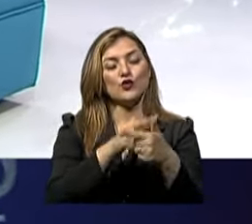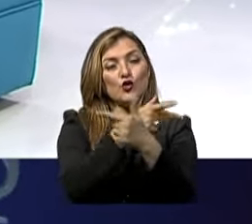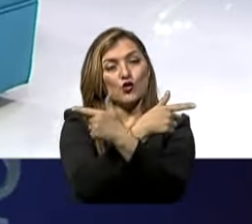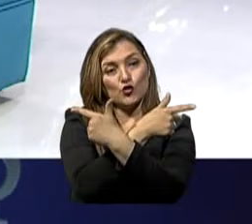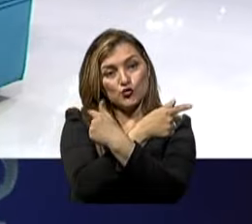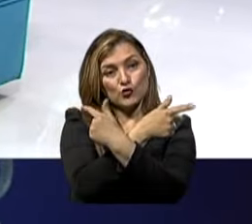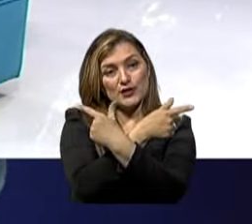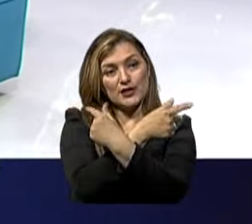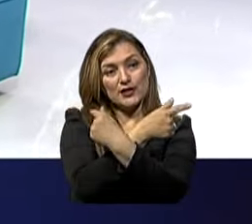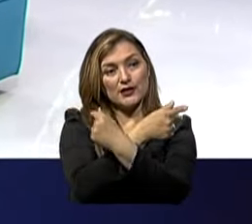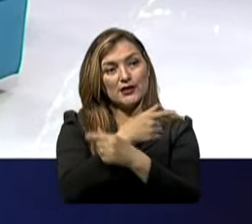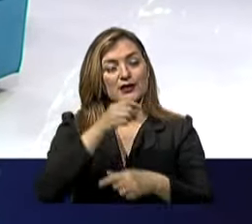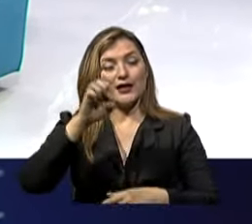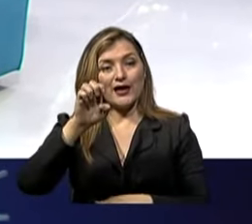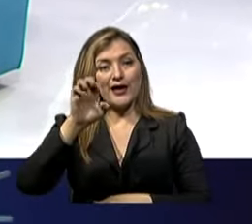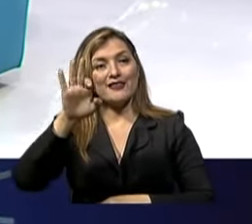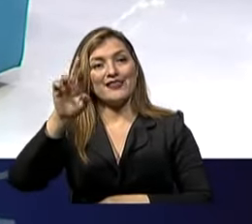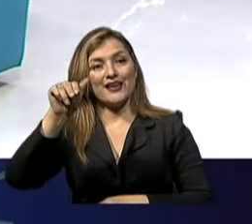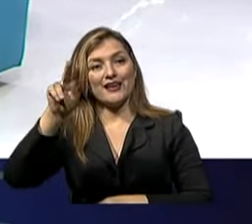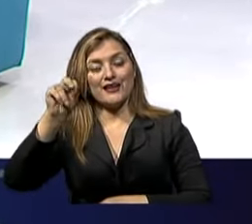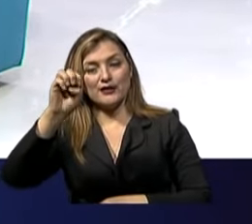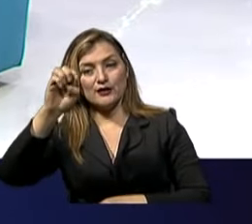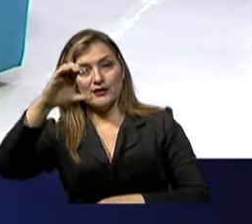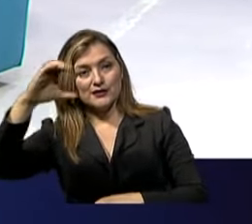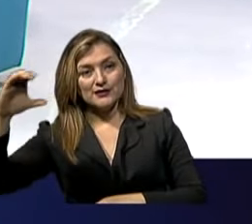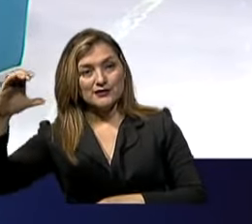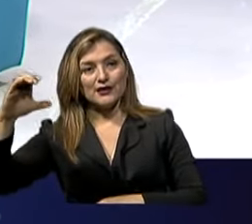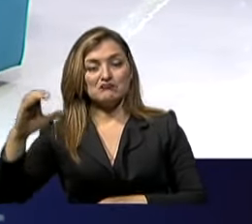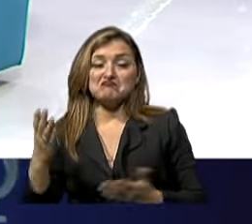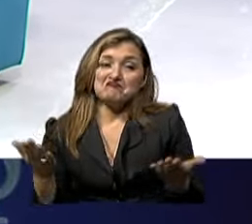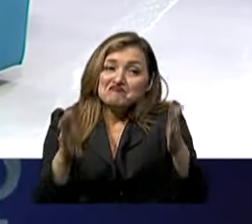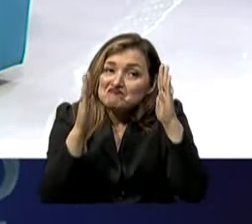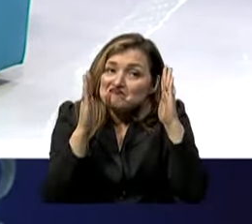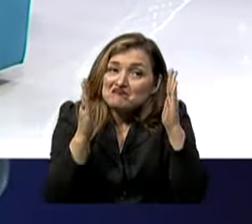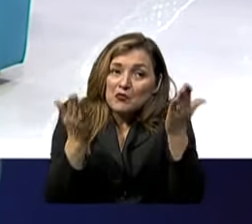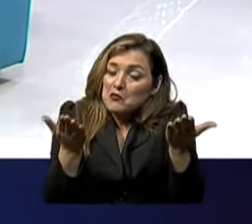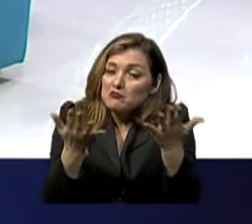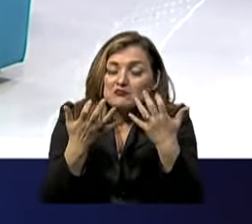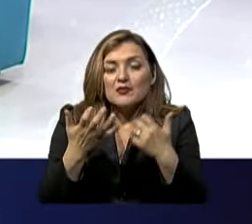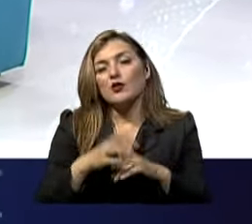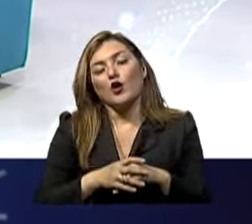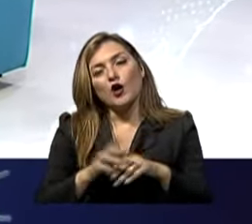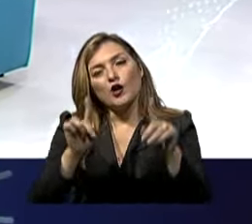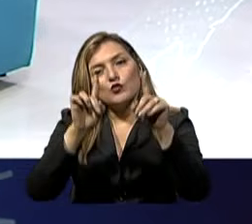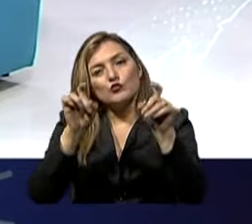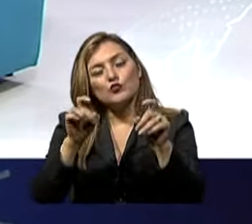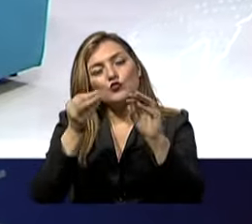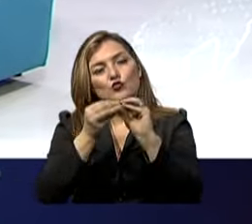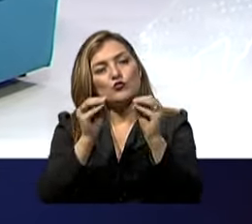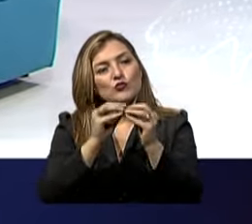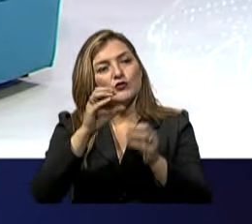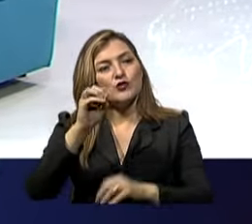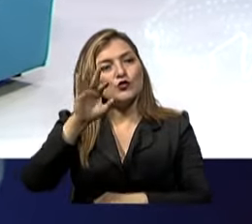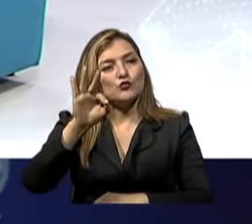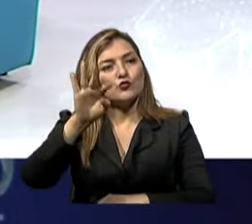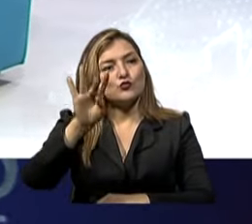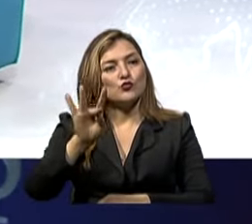Como Eterán Ese Y a las órdenes Para cualquier La consulta Un número telefónico Tal vez 098